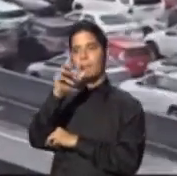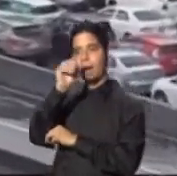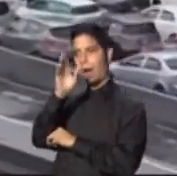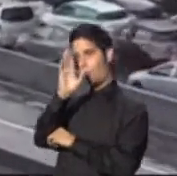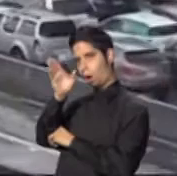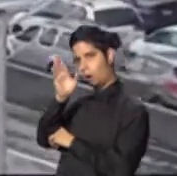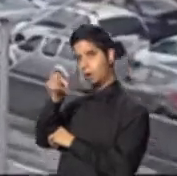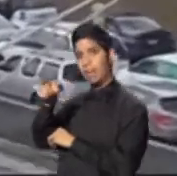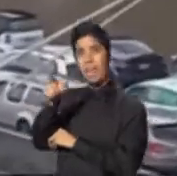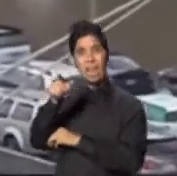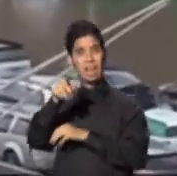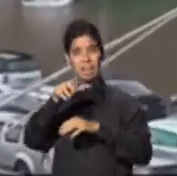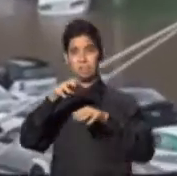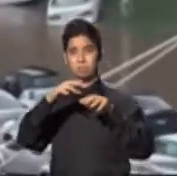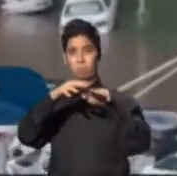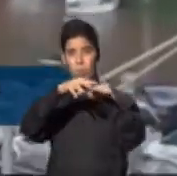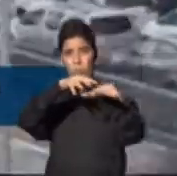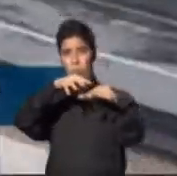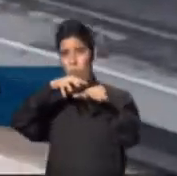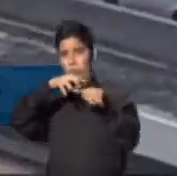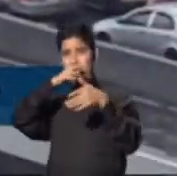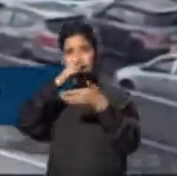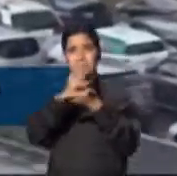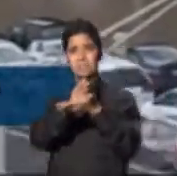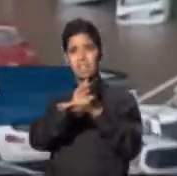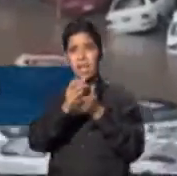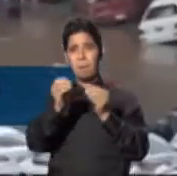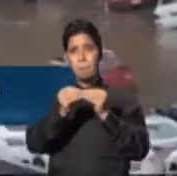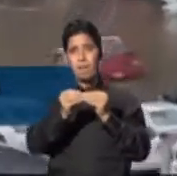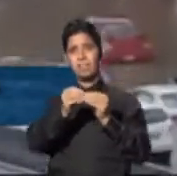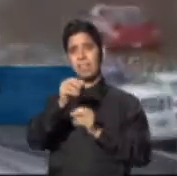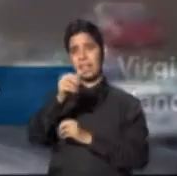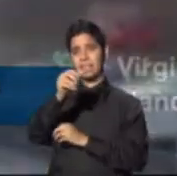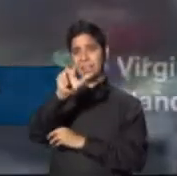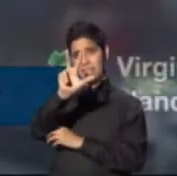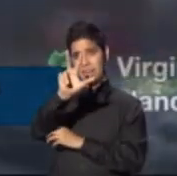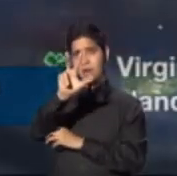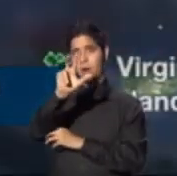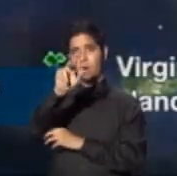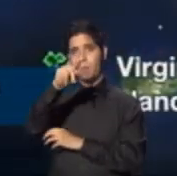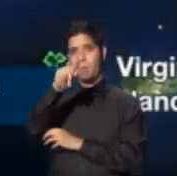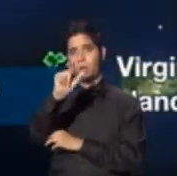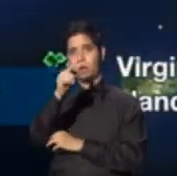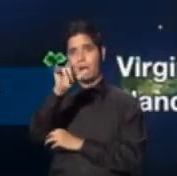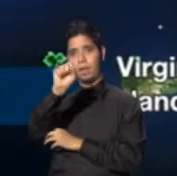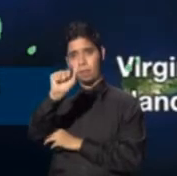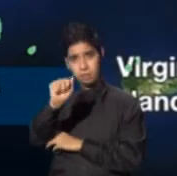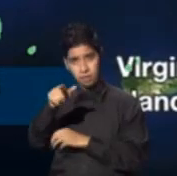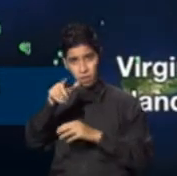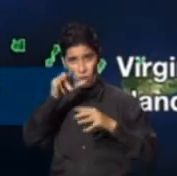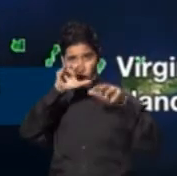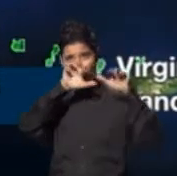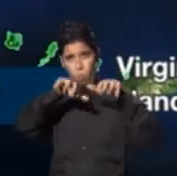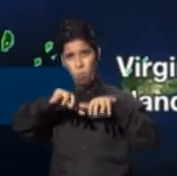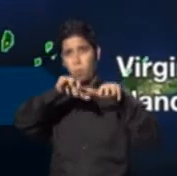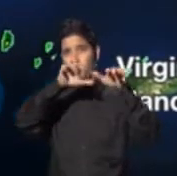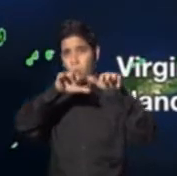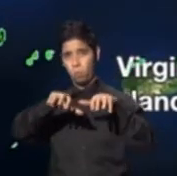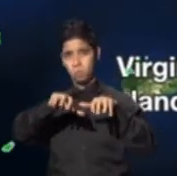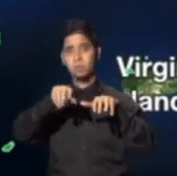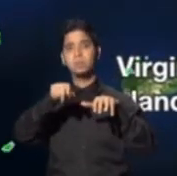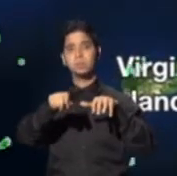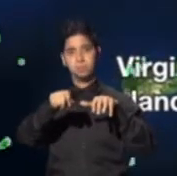totalmente detenido. Han caído más de tres pulgadas en varios sectores del área metropolitana, principalmente el